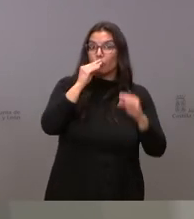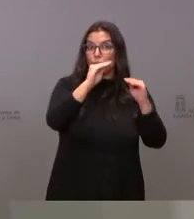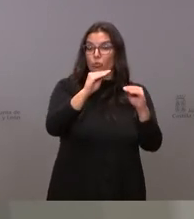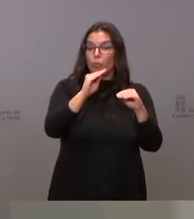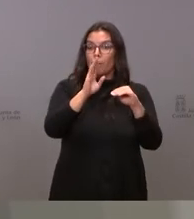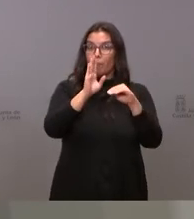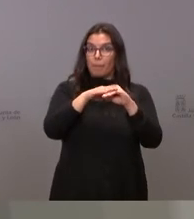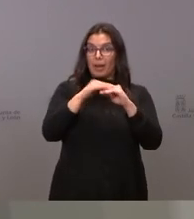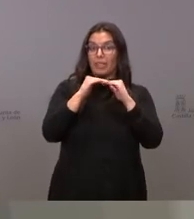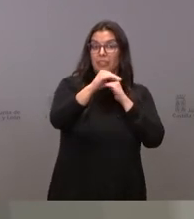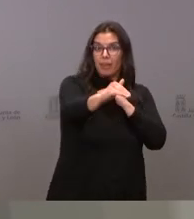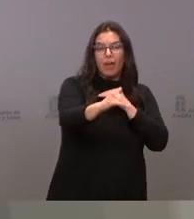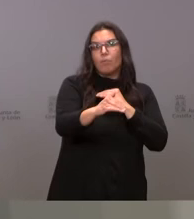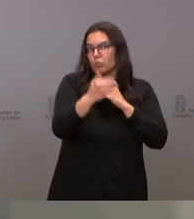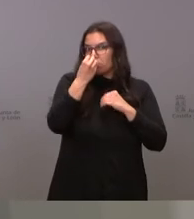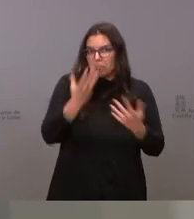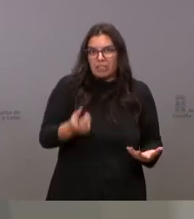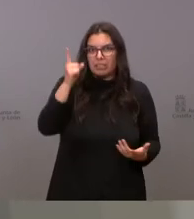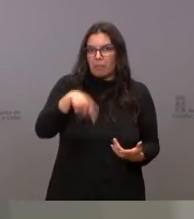también es una buena noticia. Por tanto,